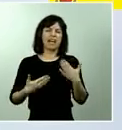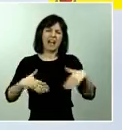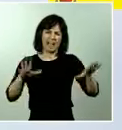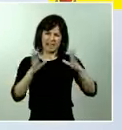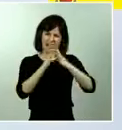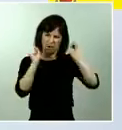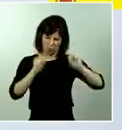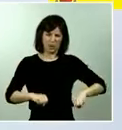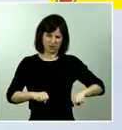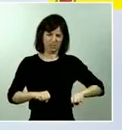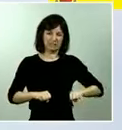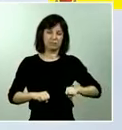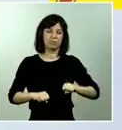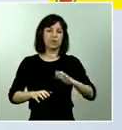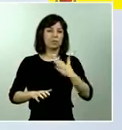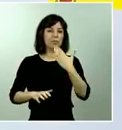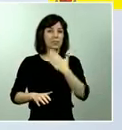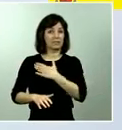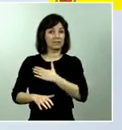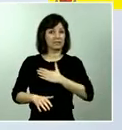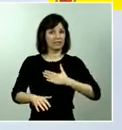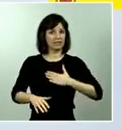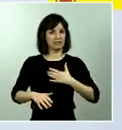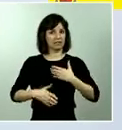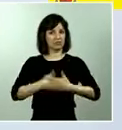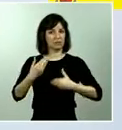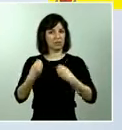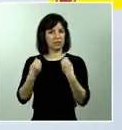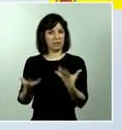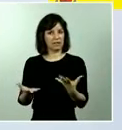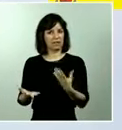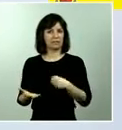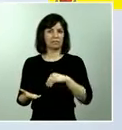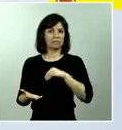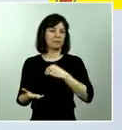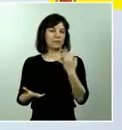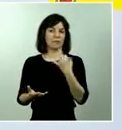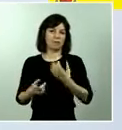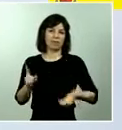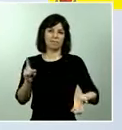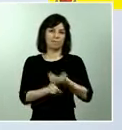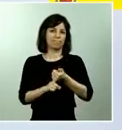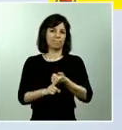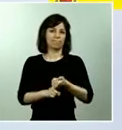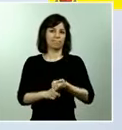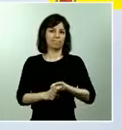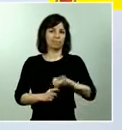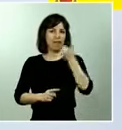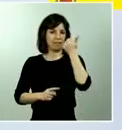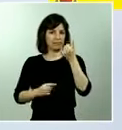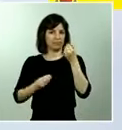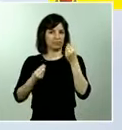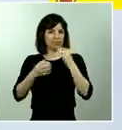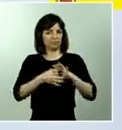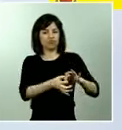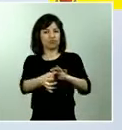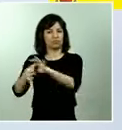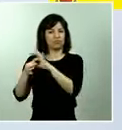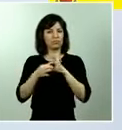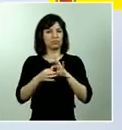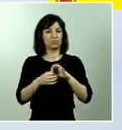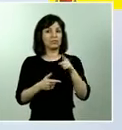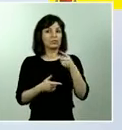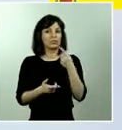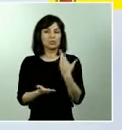eficacia evidentemente tiene que conseguir la mayor unidad este es uno de los elementos que más justifica un acuerdo que es una